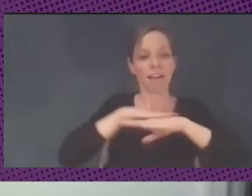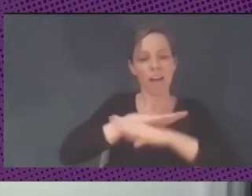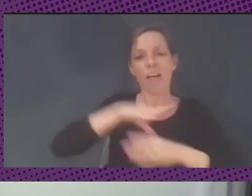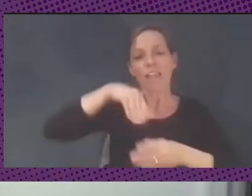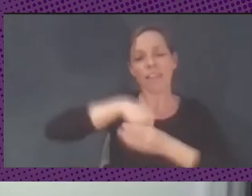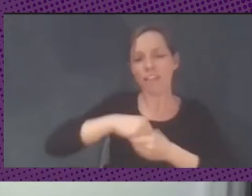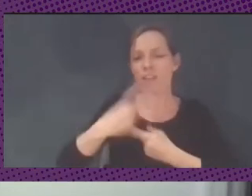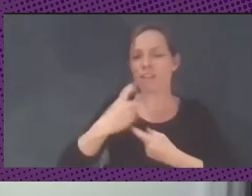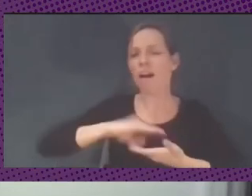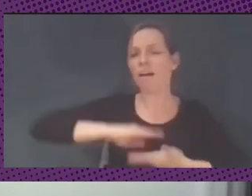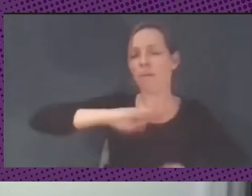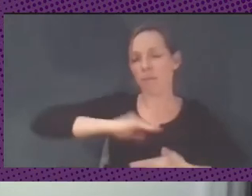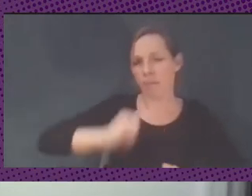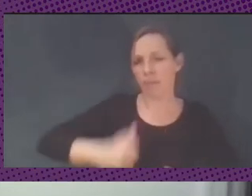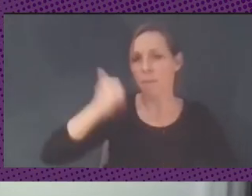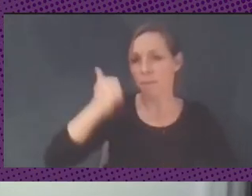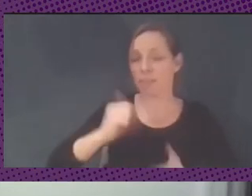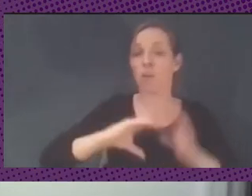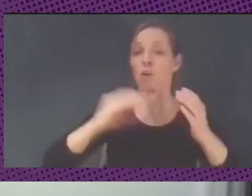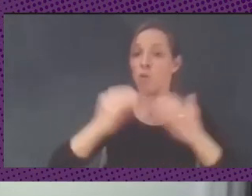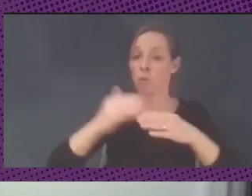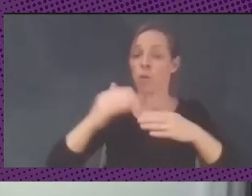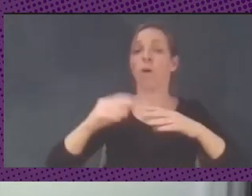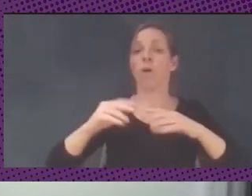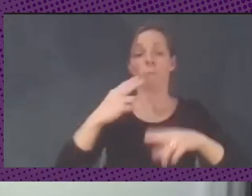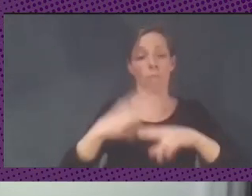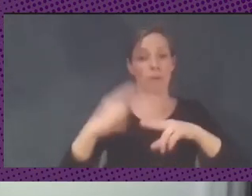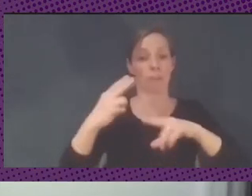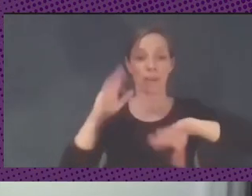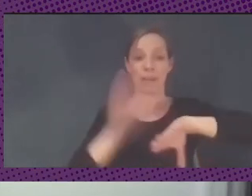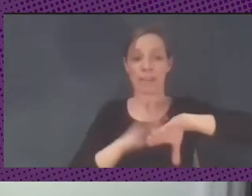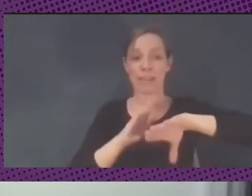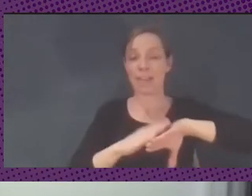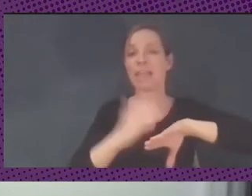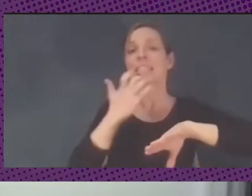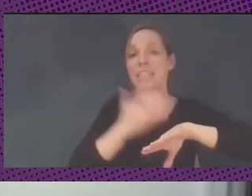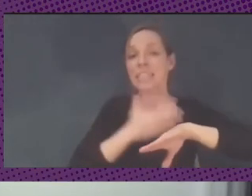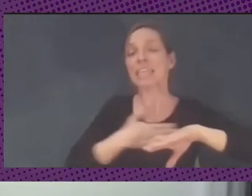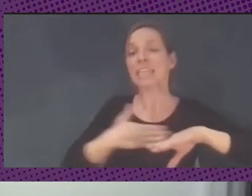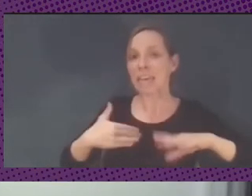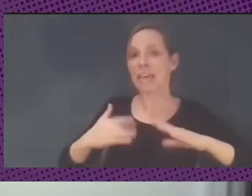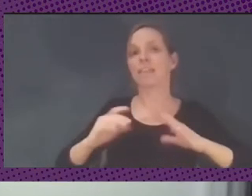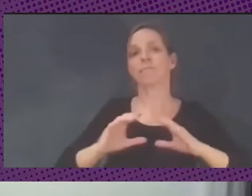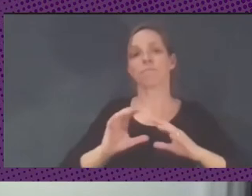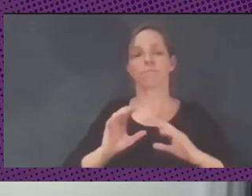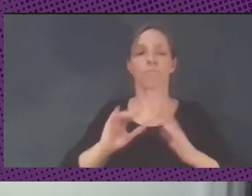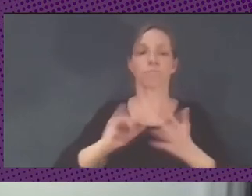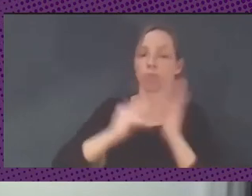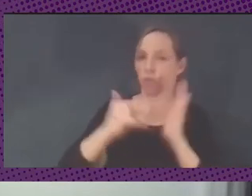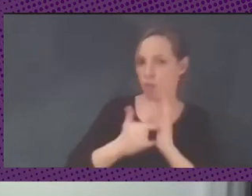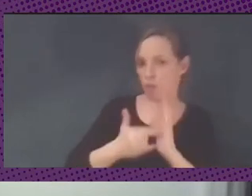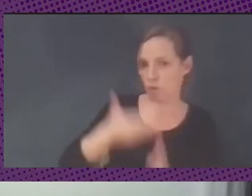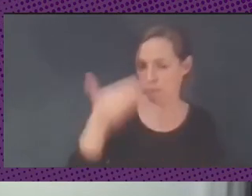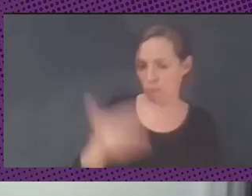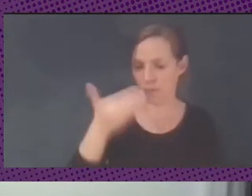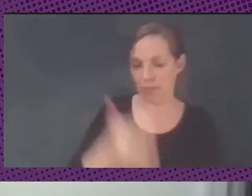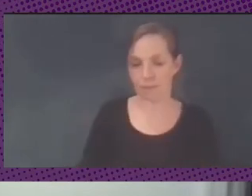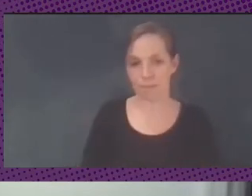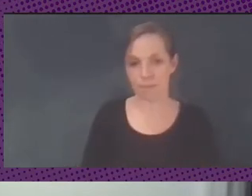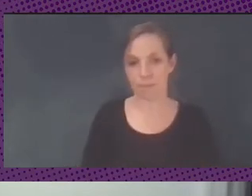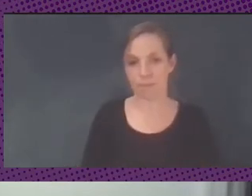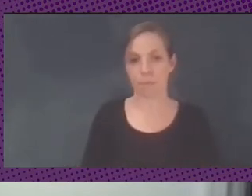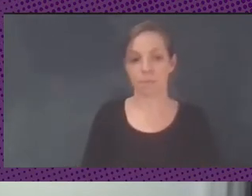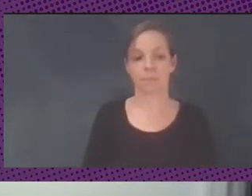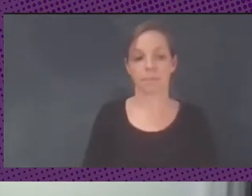desde la izquierda, si queremos seguir con un proyecto de Estado grande. Pero entonces, dentro de la ideología de austeridad,